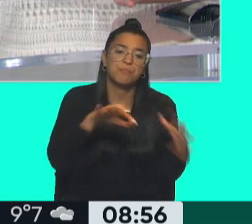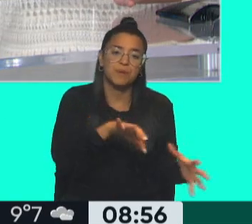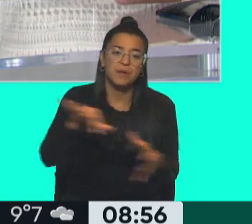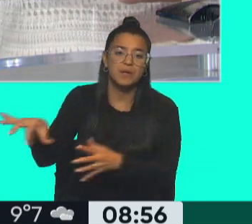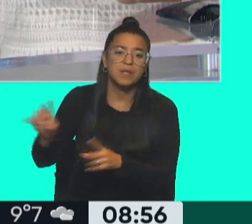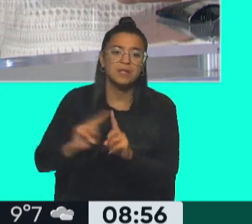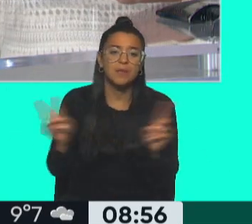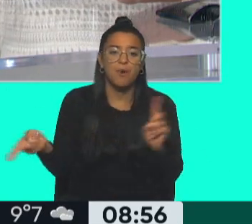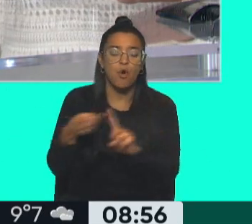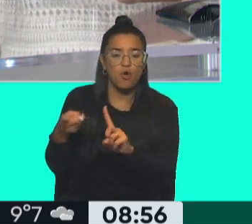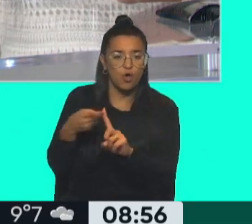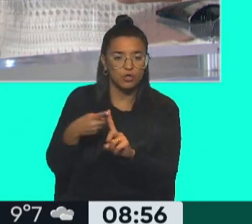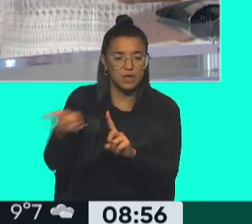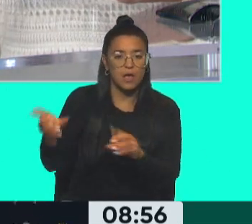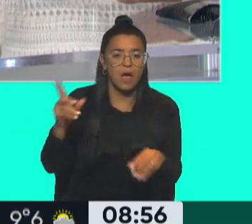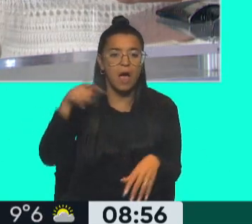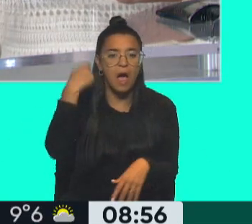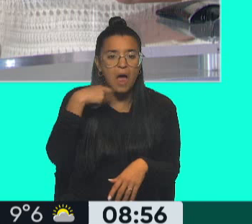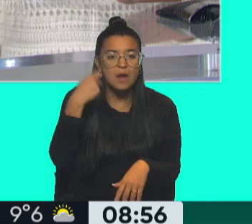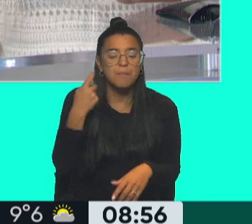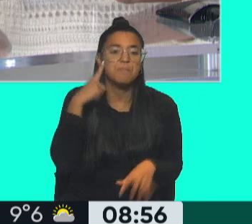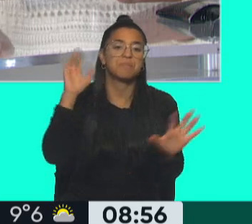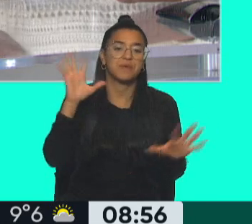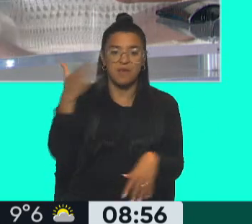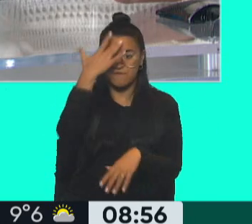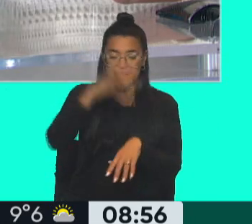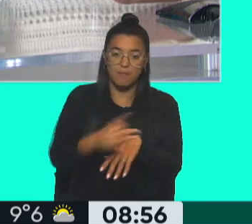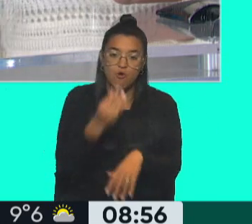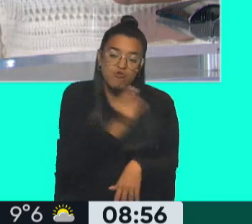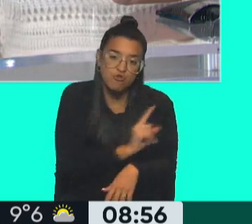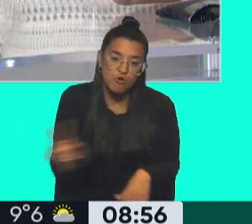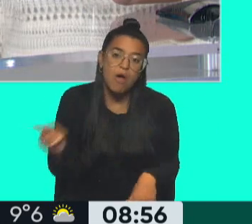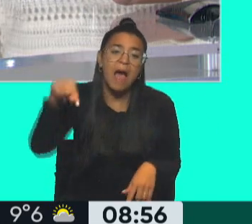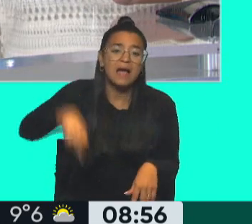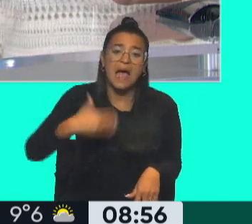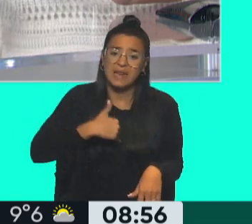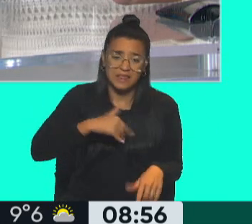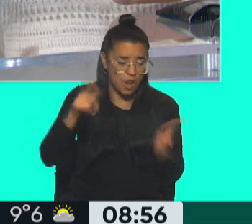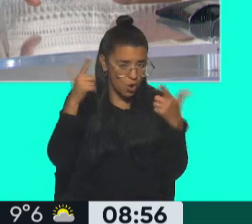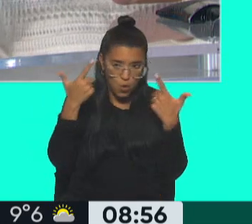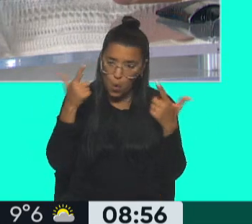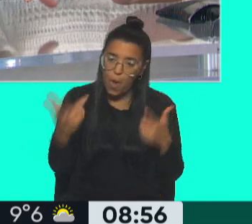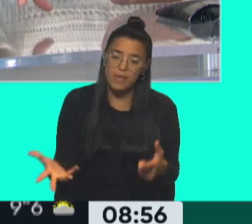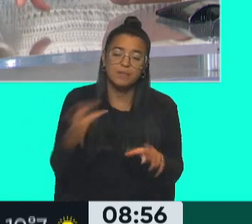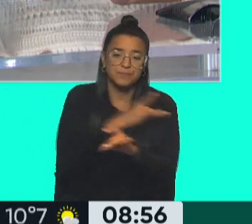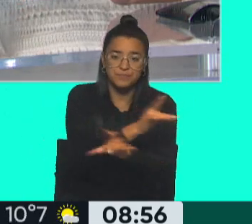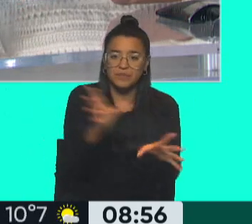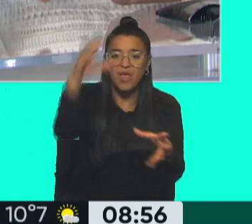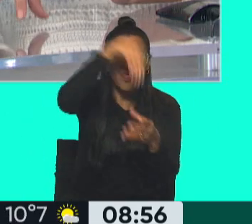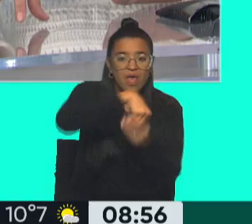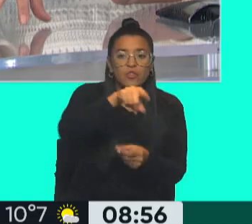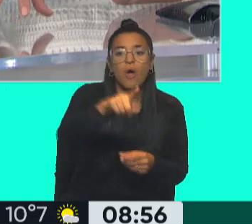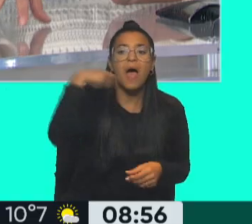No, los que tuvieron contacto con esos animales que uno supone enfermos. Exactamente. No tenemos en la Argentina casos de infección en